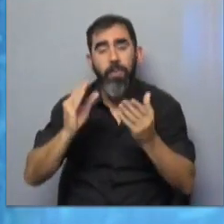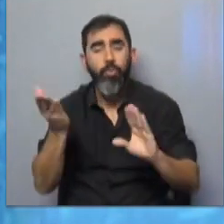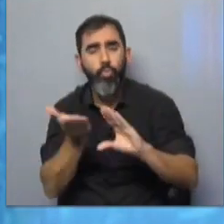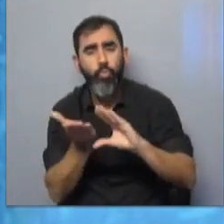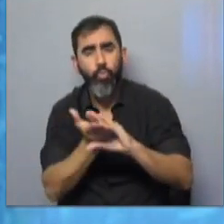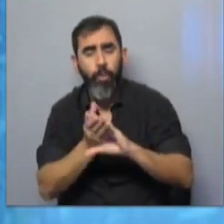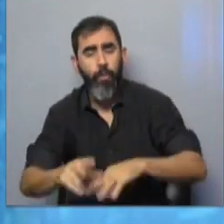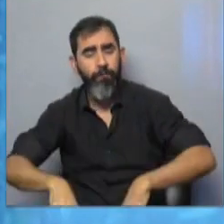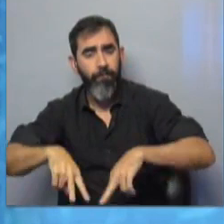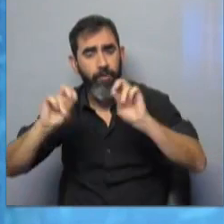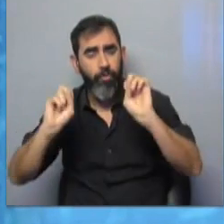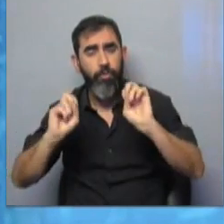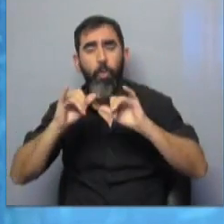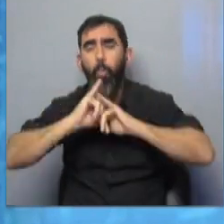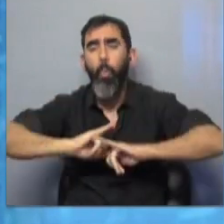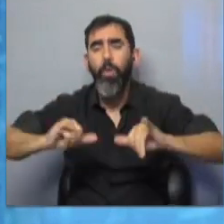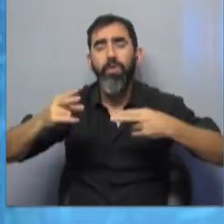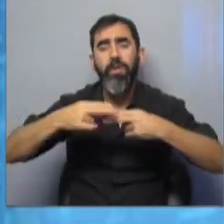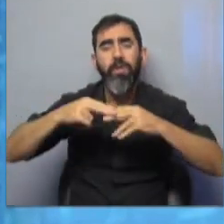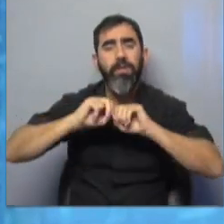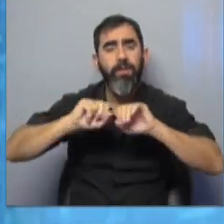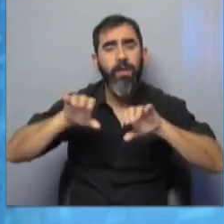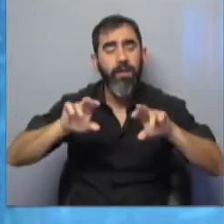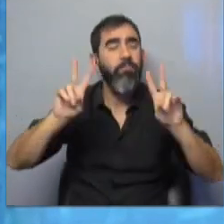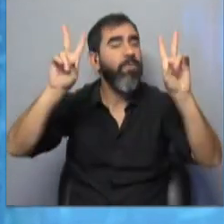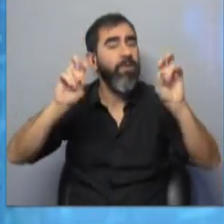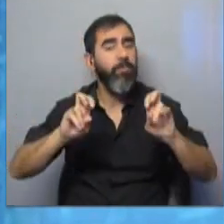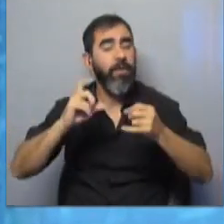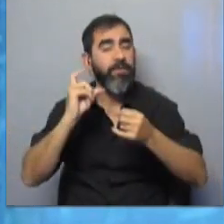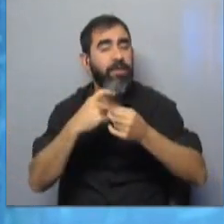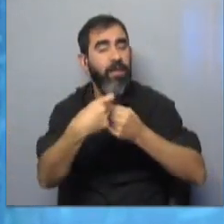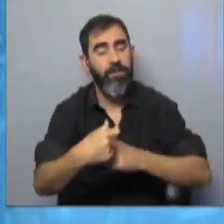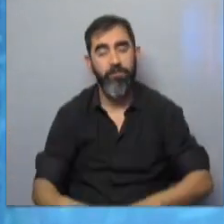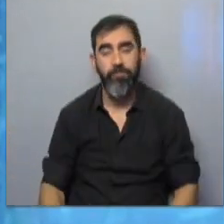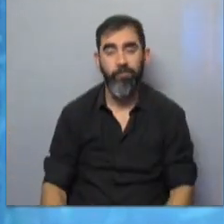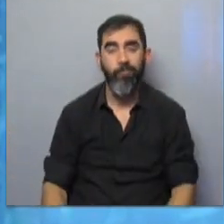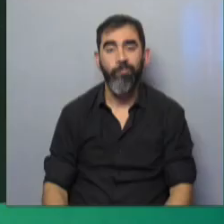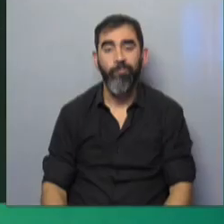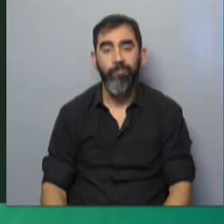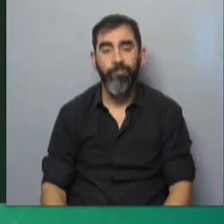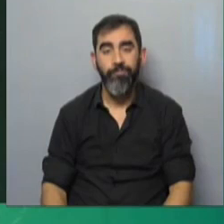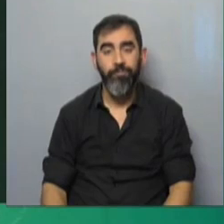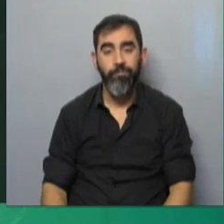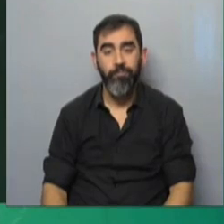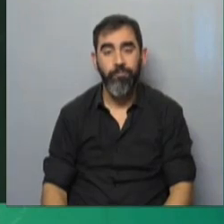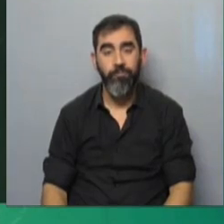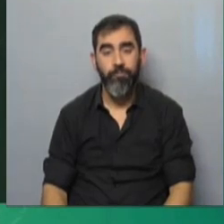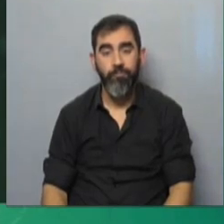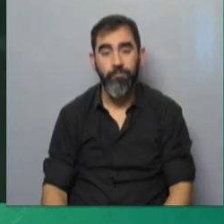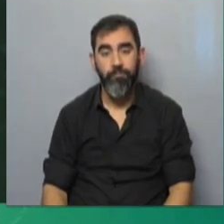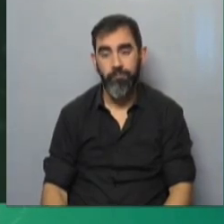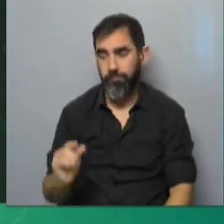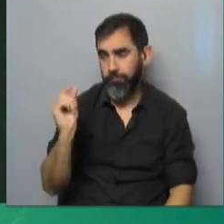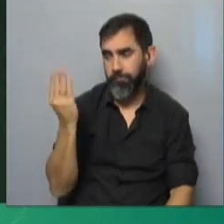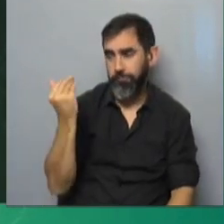sumarios administrativos por publicaciones en redes sociales vinculadas a temas sindicales. Hasta hace